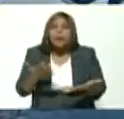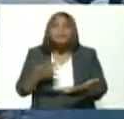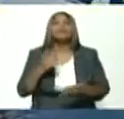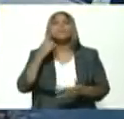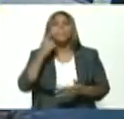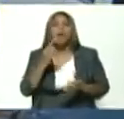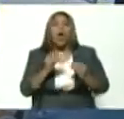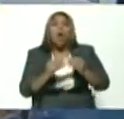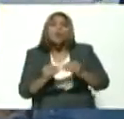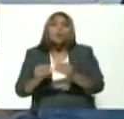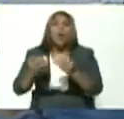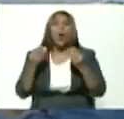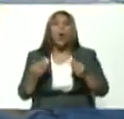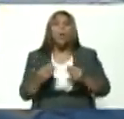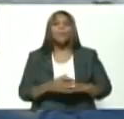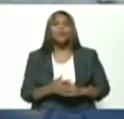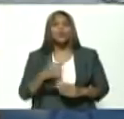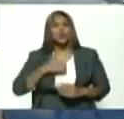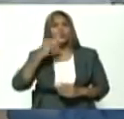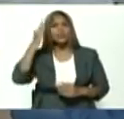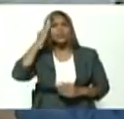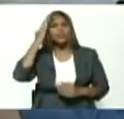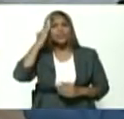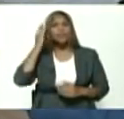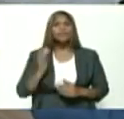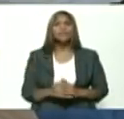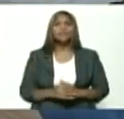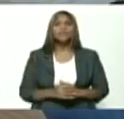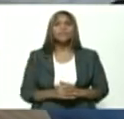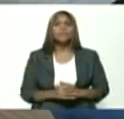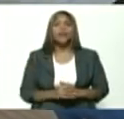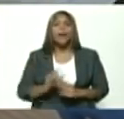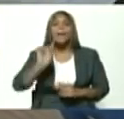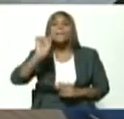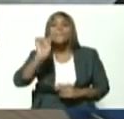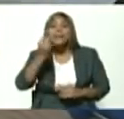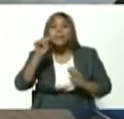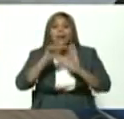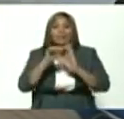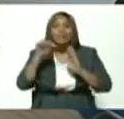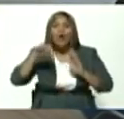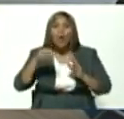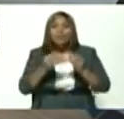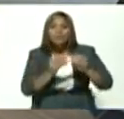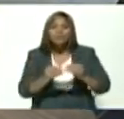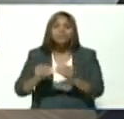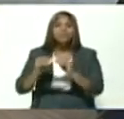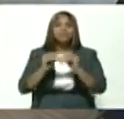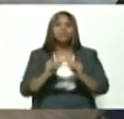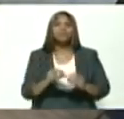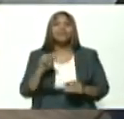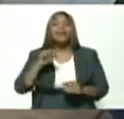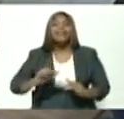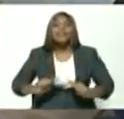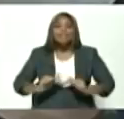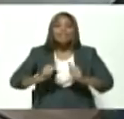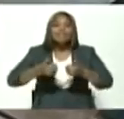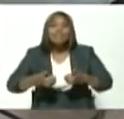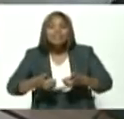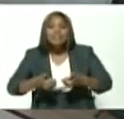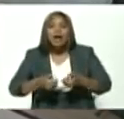Lo que sí estoy seguro es que el primero que tenía que nacer y tomar la vanguardia y la